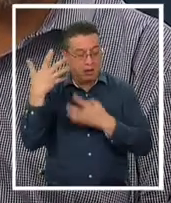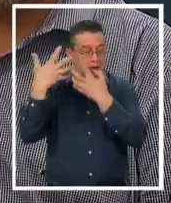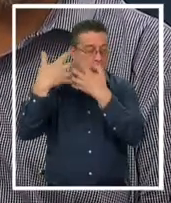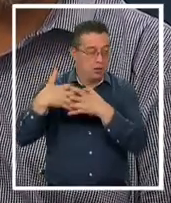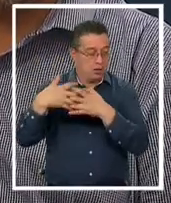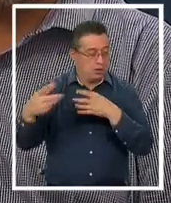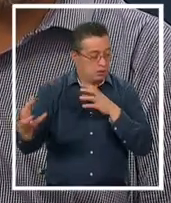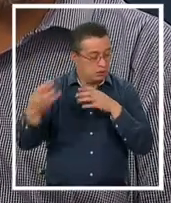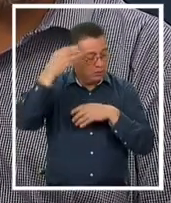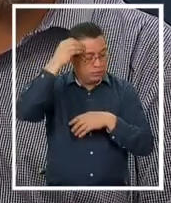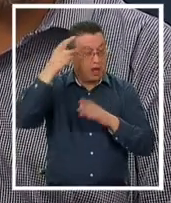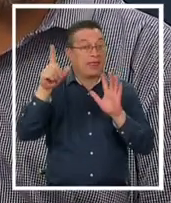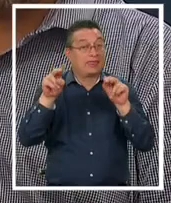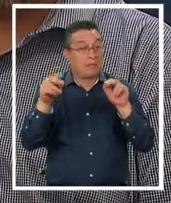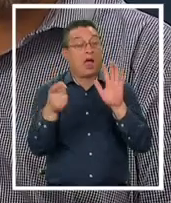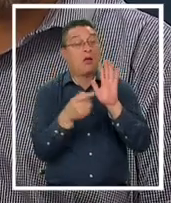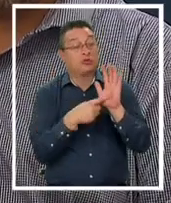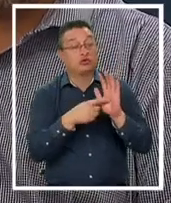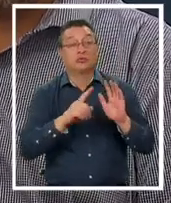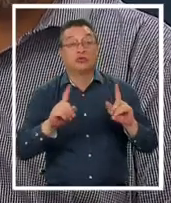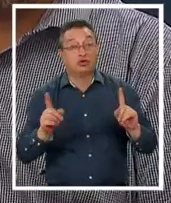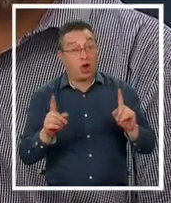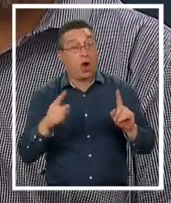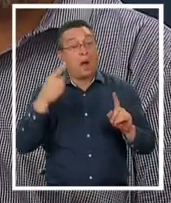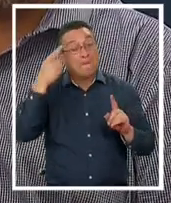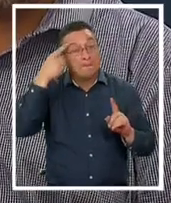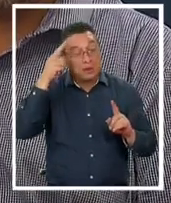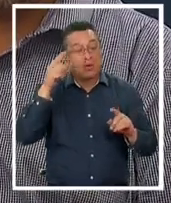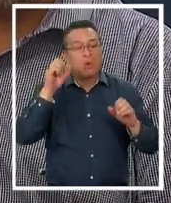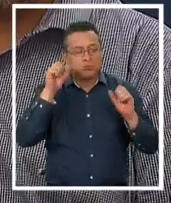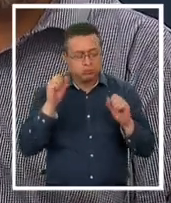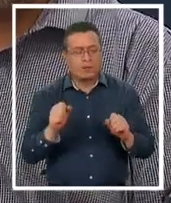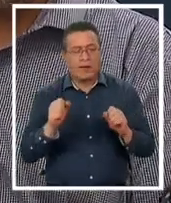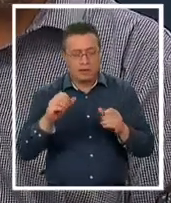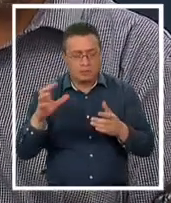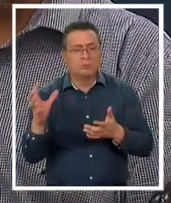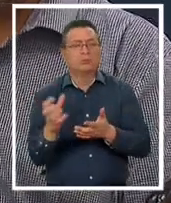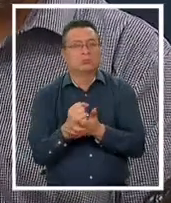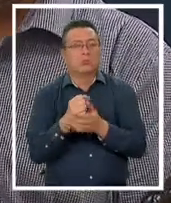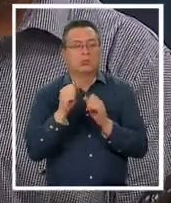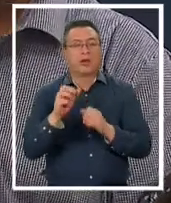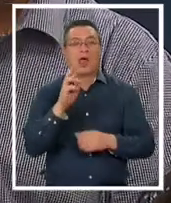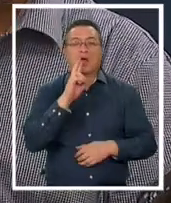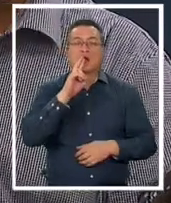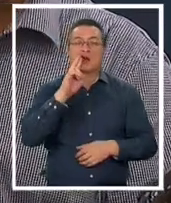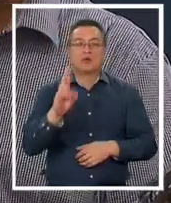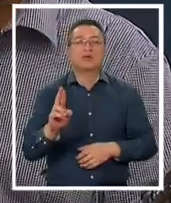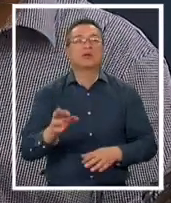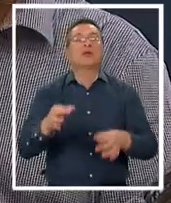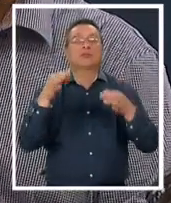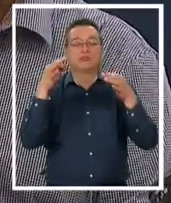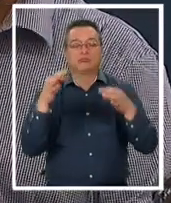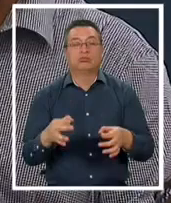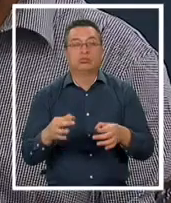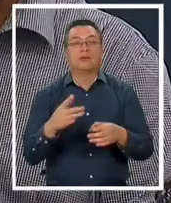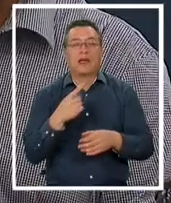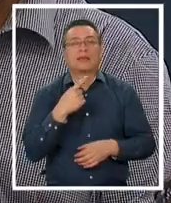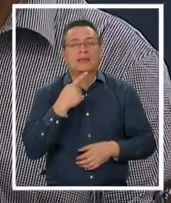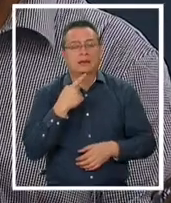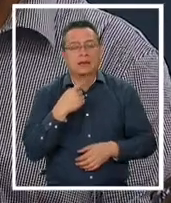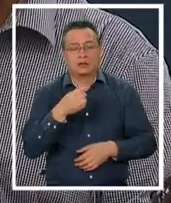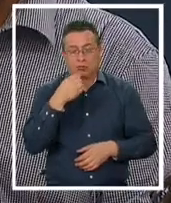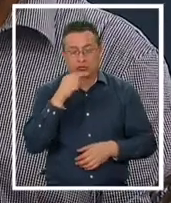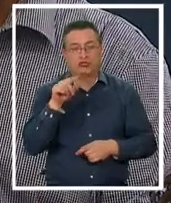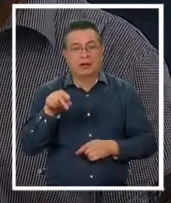mente, como es el tema de los impuestos. Pero creemos que vamos a poder tener una respuesta efectiva, una respuesta interesante